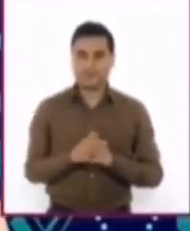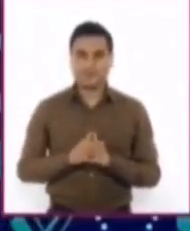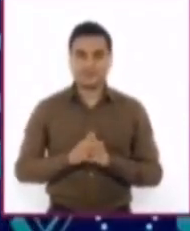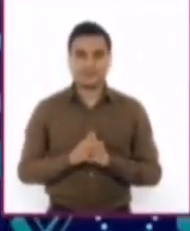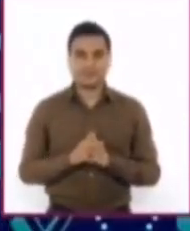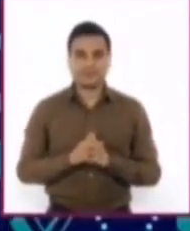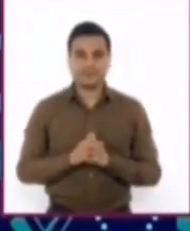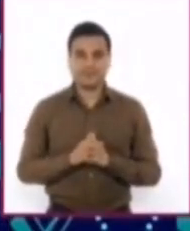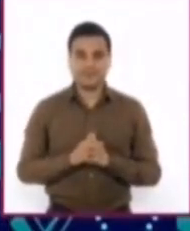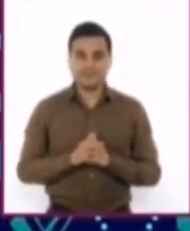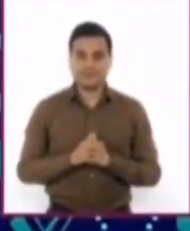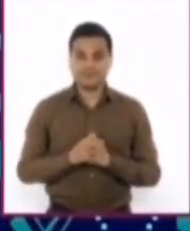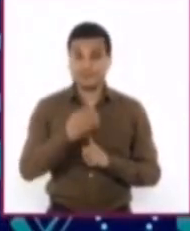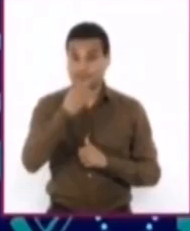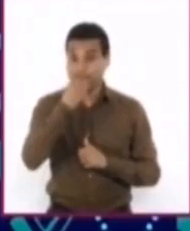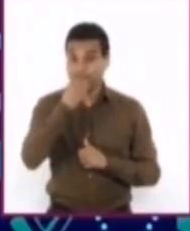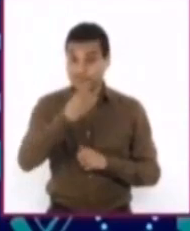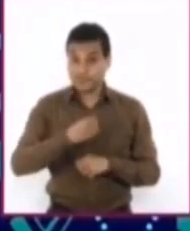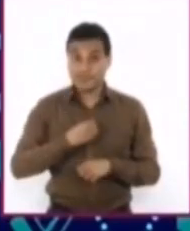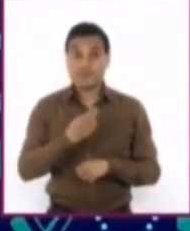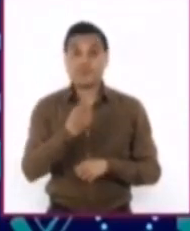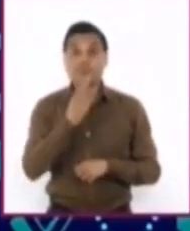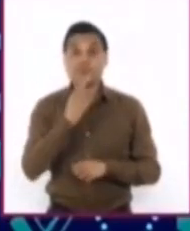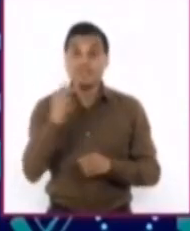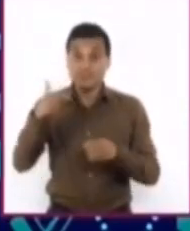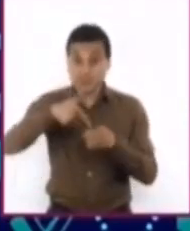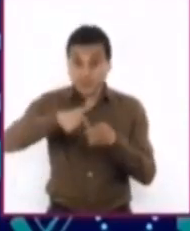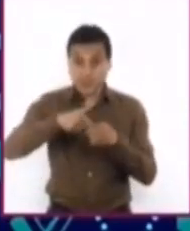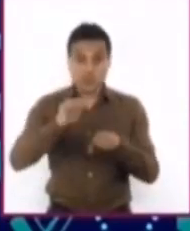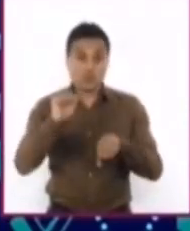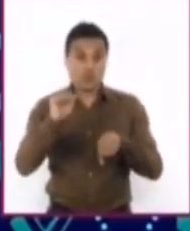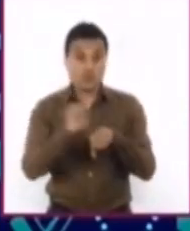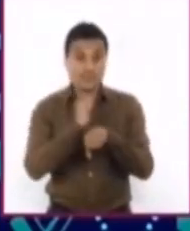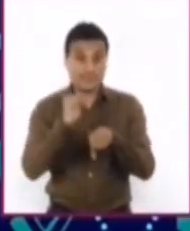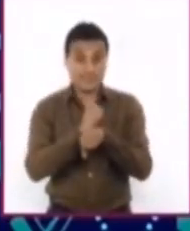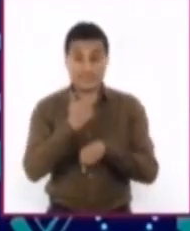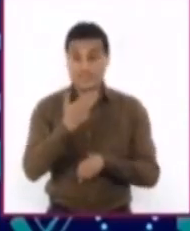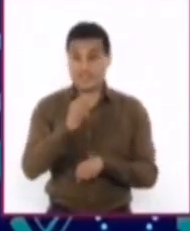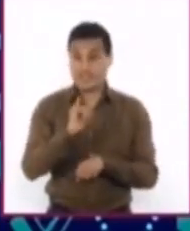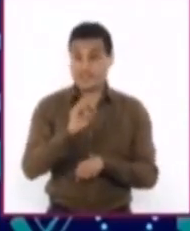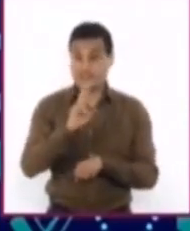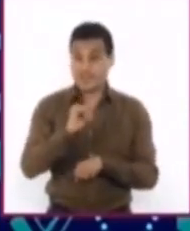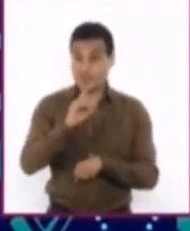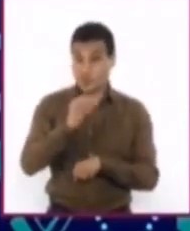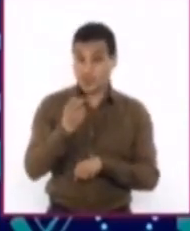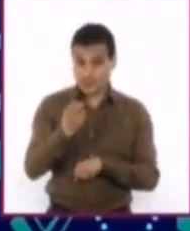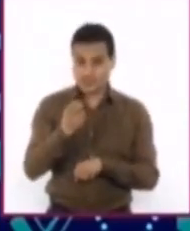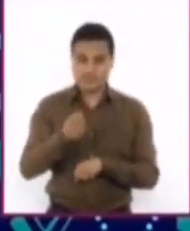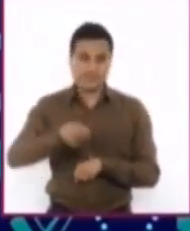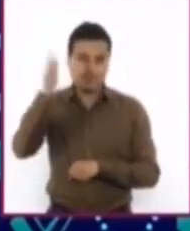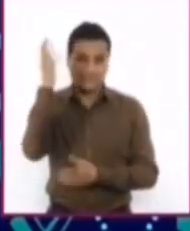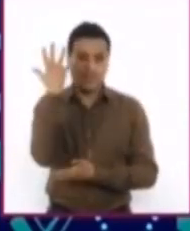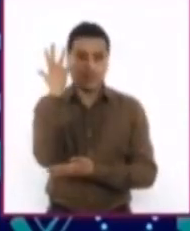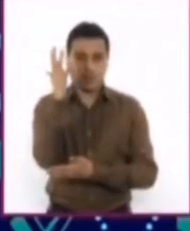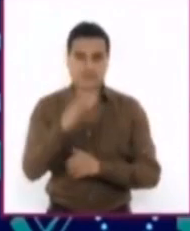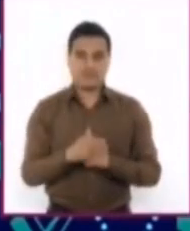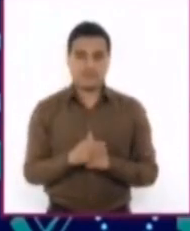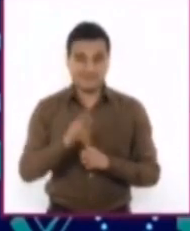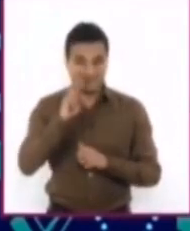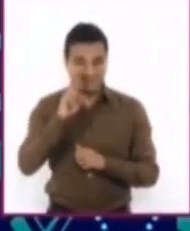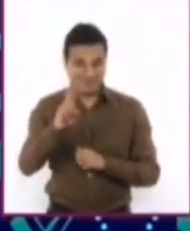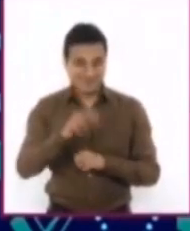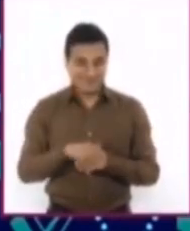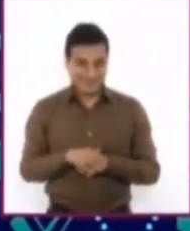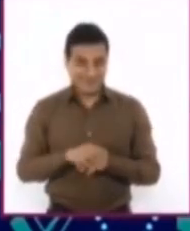A pesar de que usa gasolina, el automóvil híbrido es ecológico. Observa que la expresión concesiva